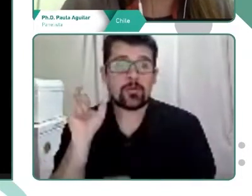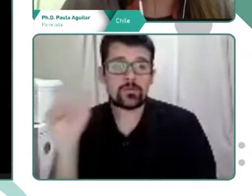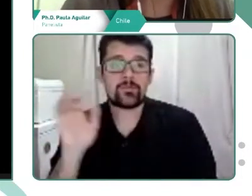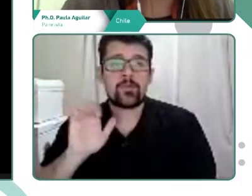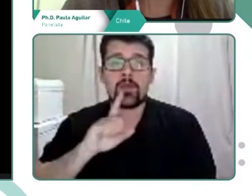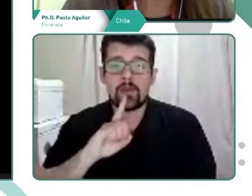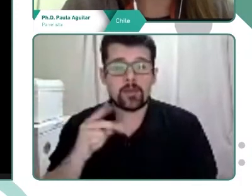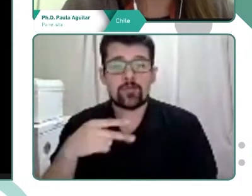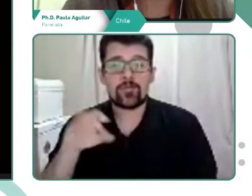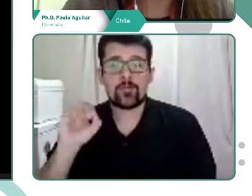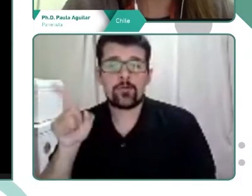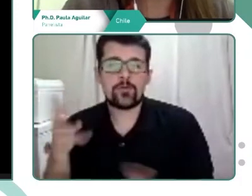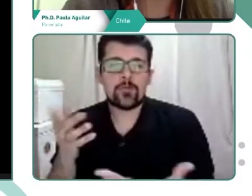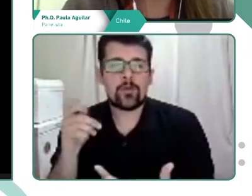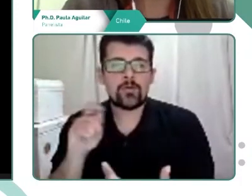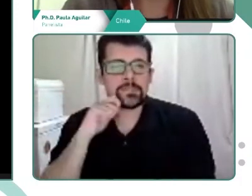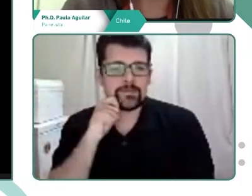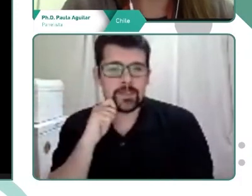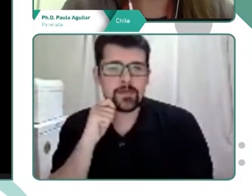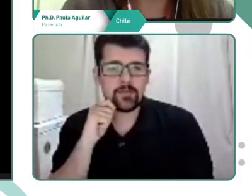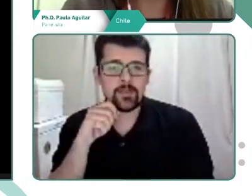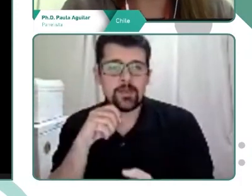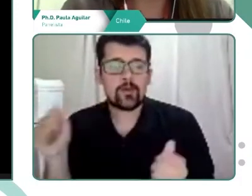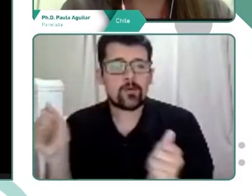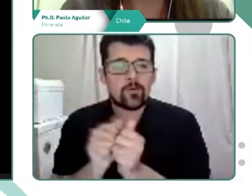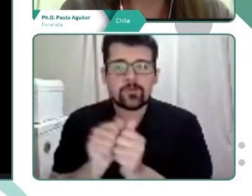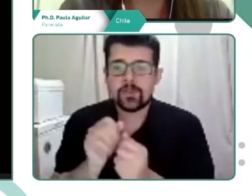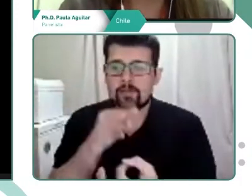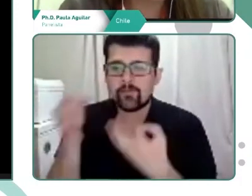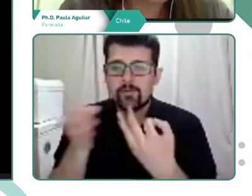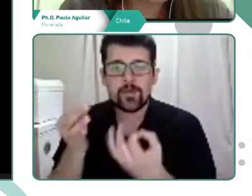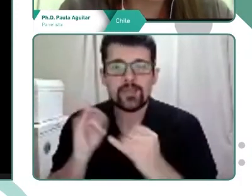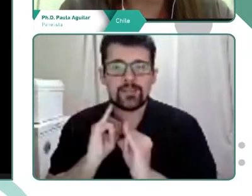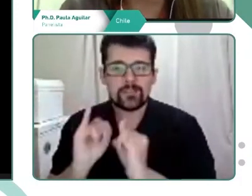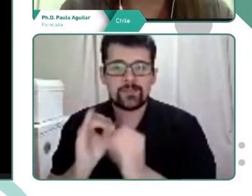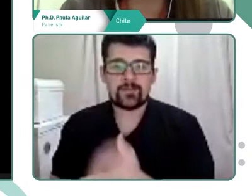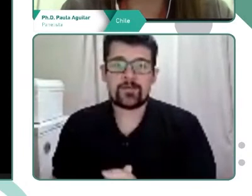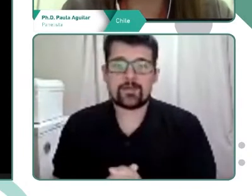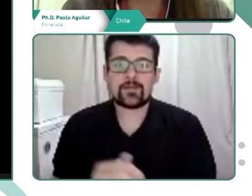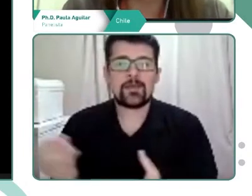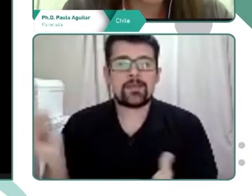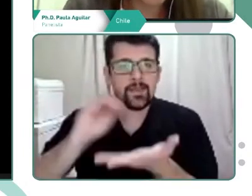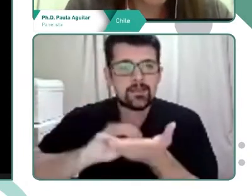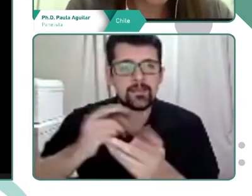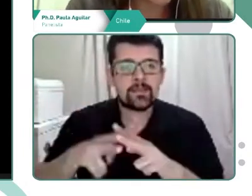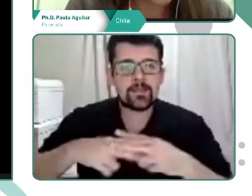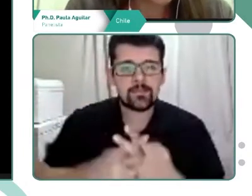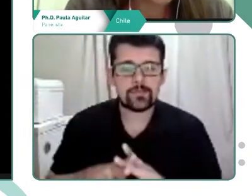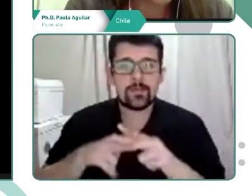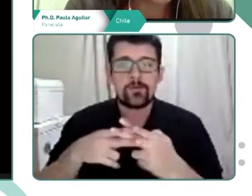entendemos el concepto de etos como un conjunto de datos proyectados en el discurso que dan forma a las creencias del sujeto sobre sí mismo y el mundo a través de la lengua en uso.